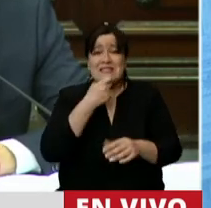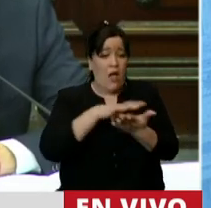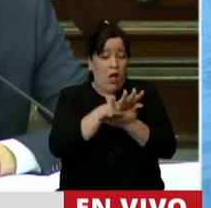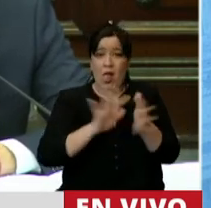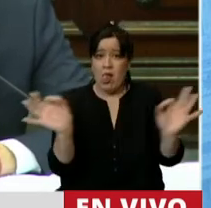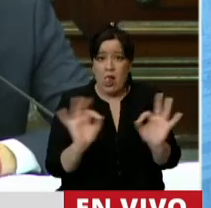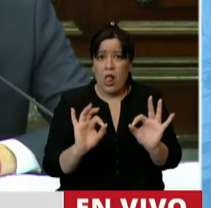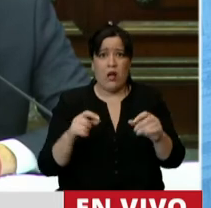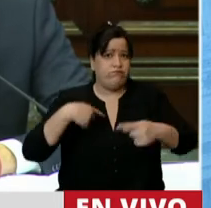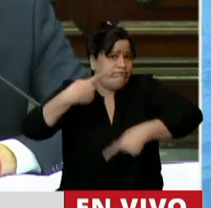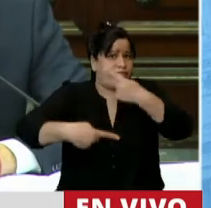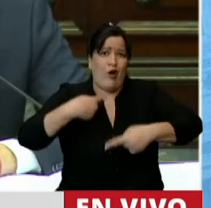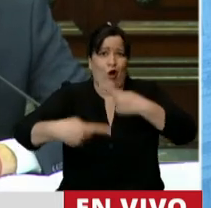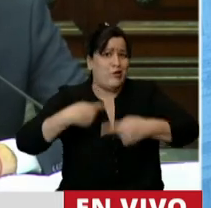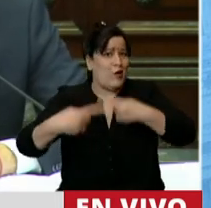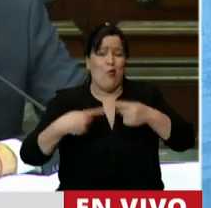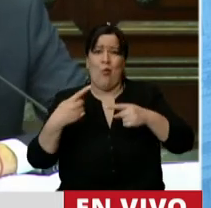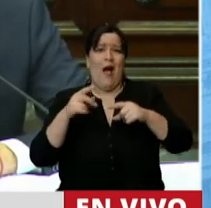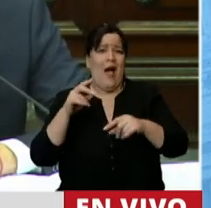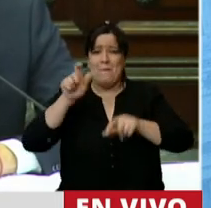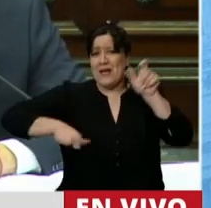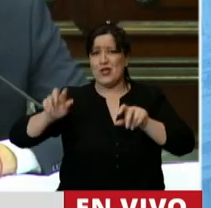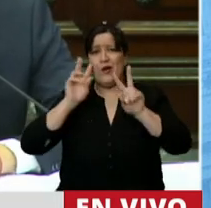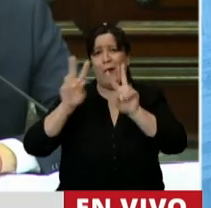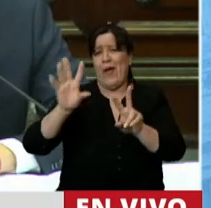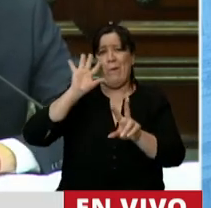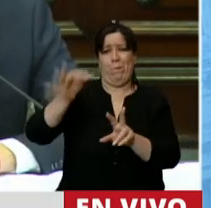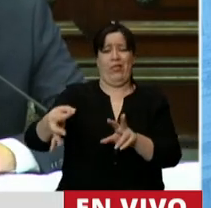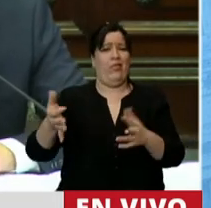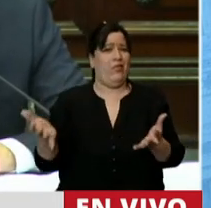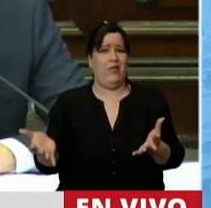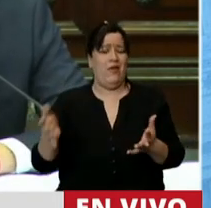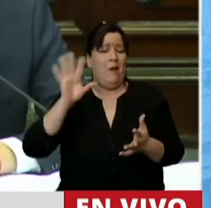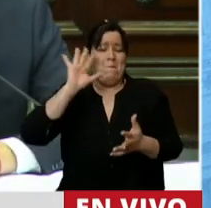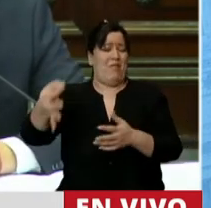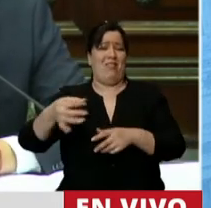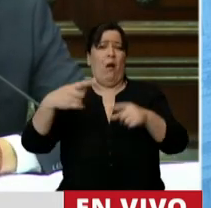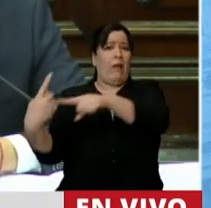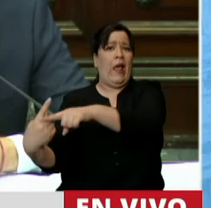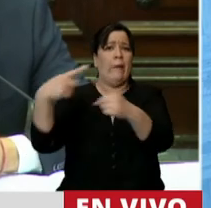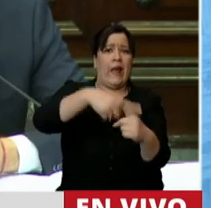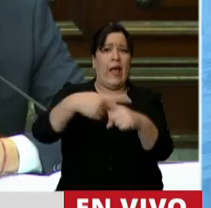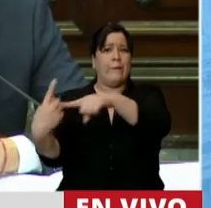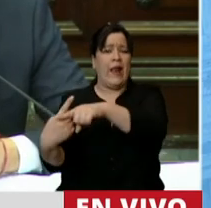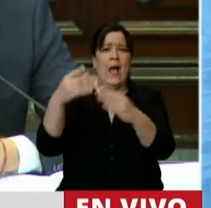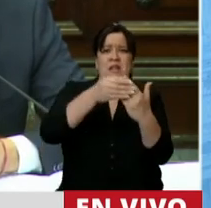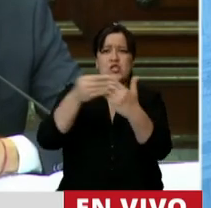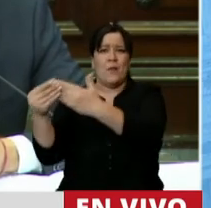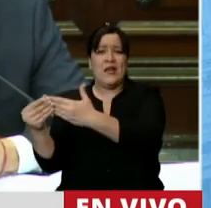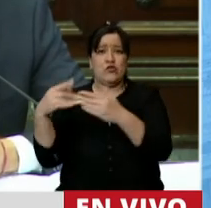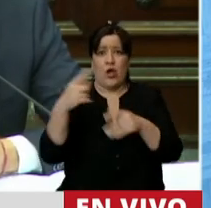viendo las peleas en el escritorio de la ministra, mientras la gente la asaltan adentro de la casa. En tercer lugar,